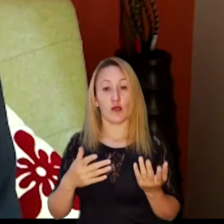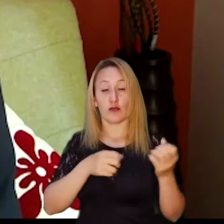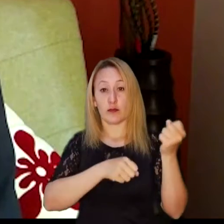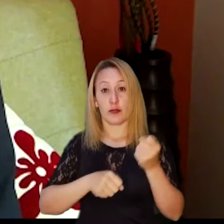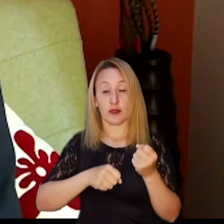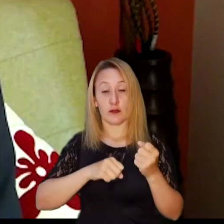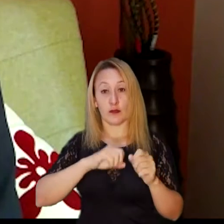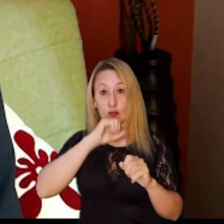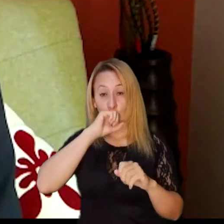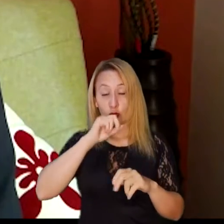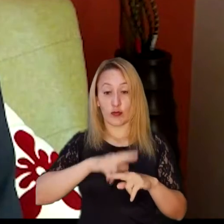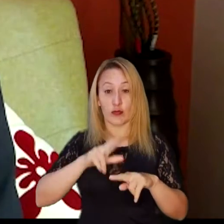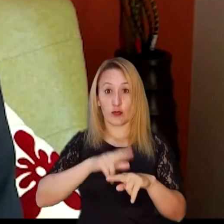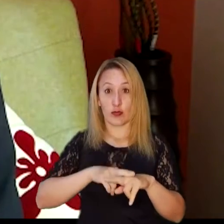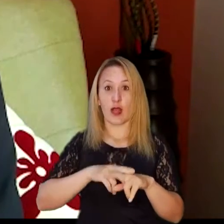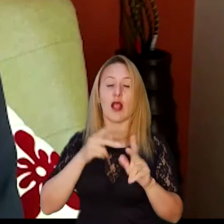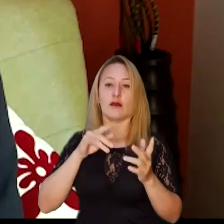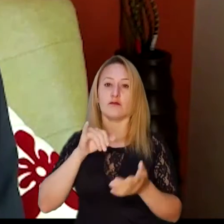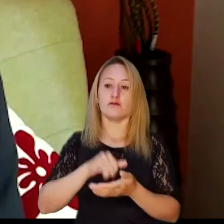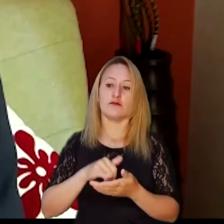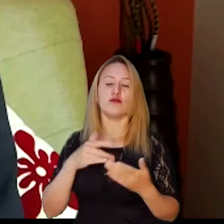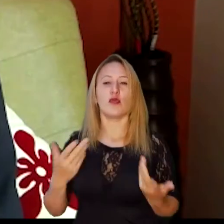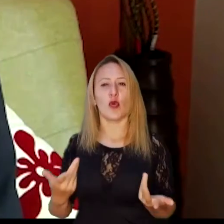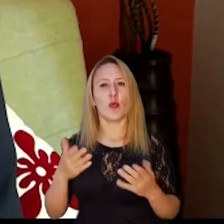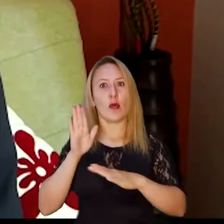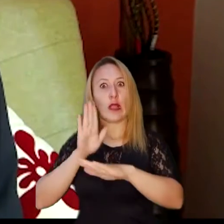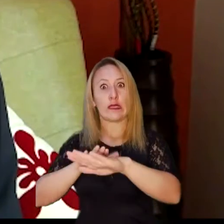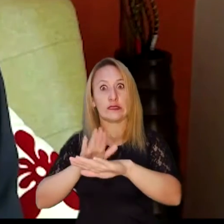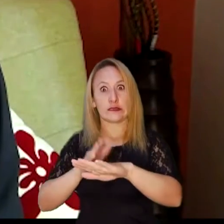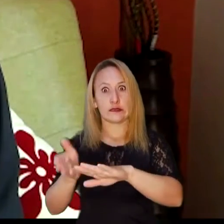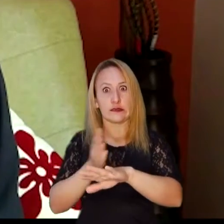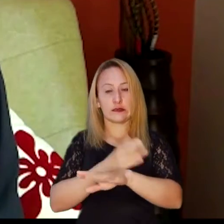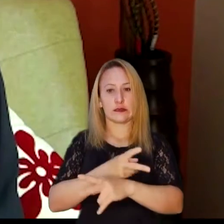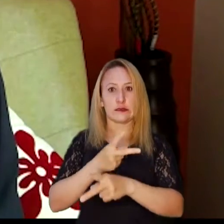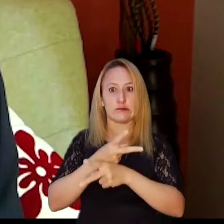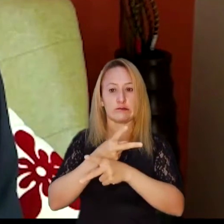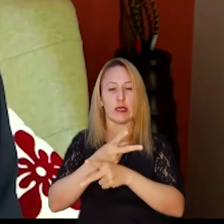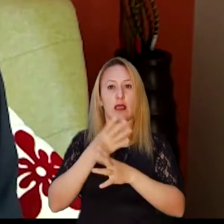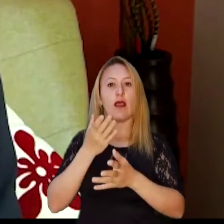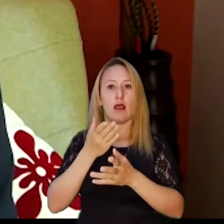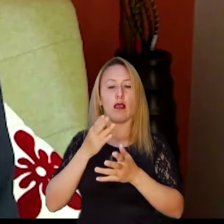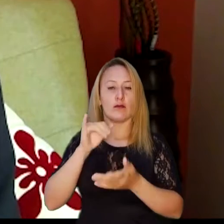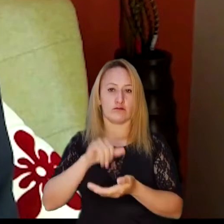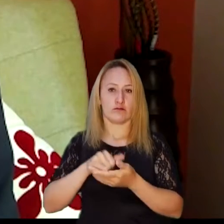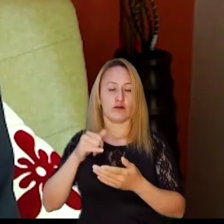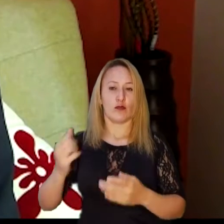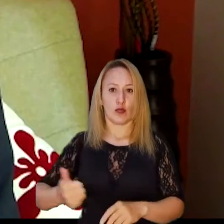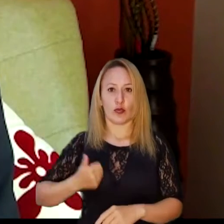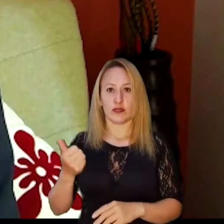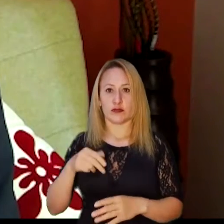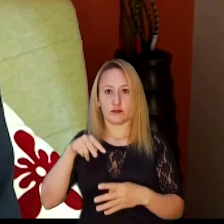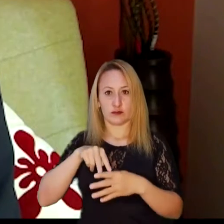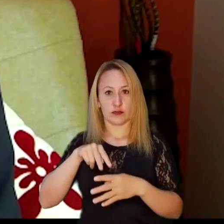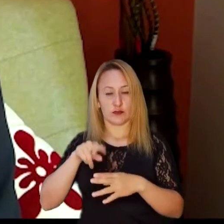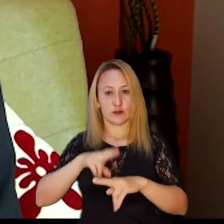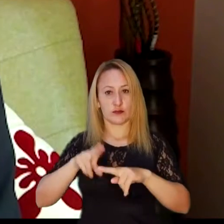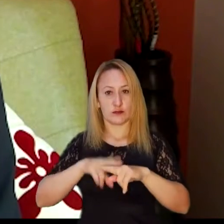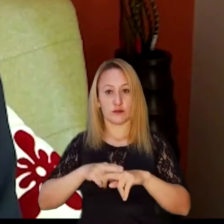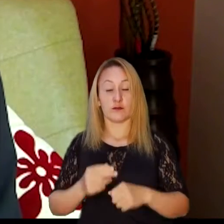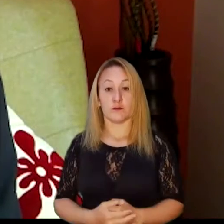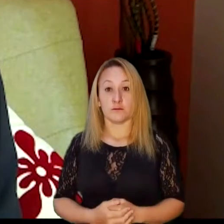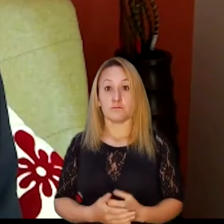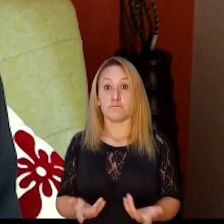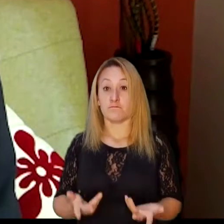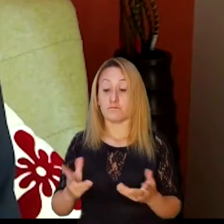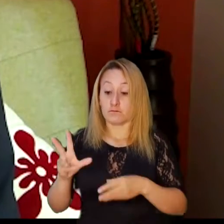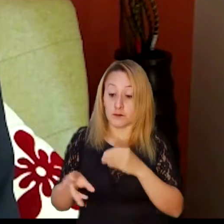en la vigilancia del patrimonio natural y cede en las alertas tempranas frente al manejo y el aprovechamiento adecuado de los recursos naturales por parte